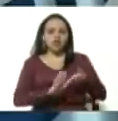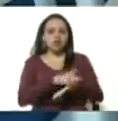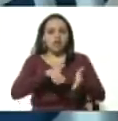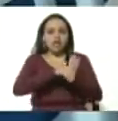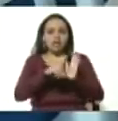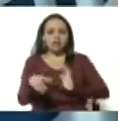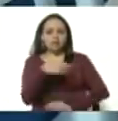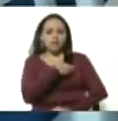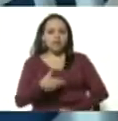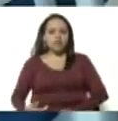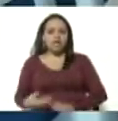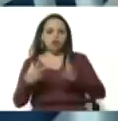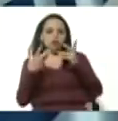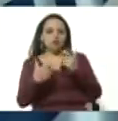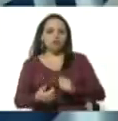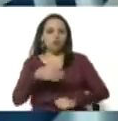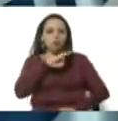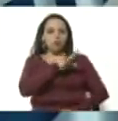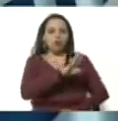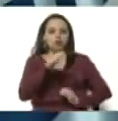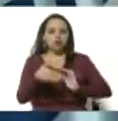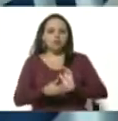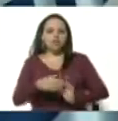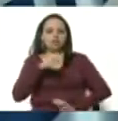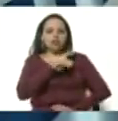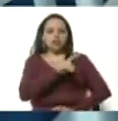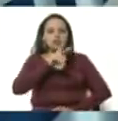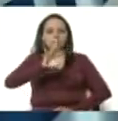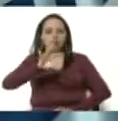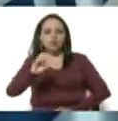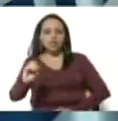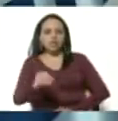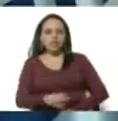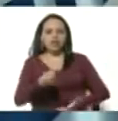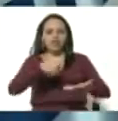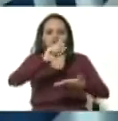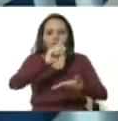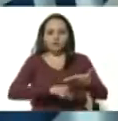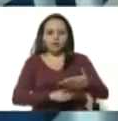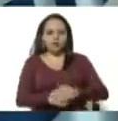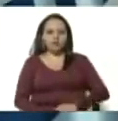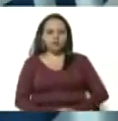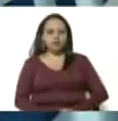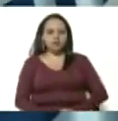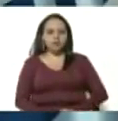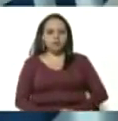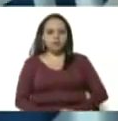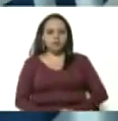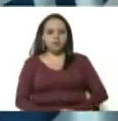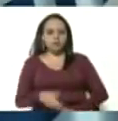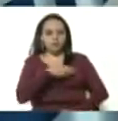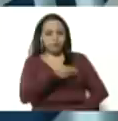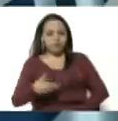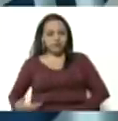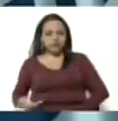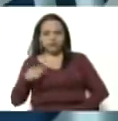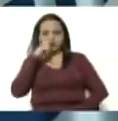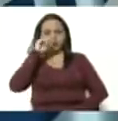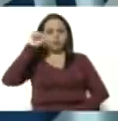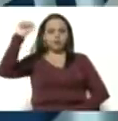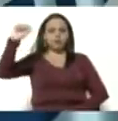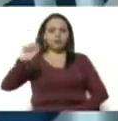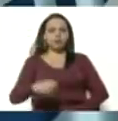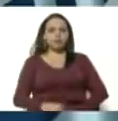presidencial número 4.230 firmado por el jefe de Estado Nicolás Maduro Moros.